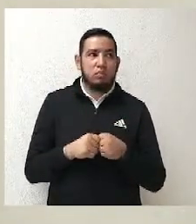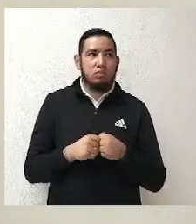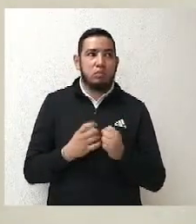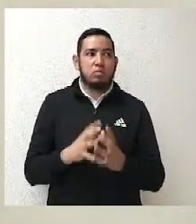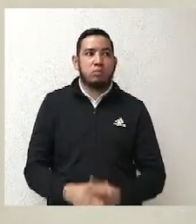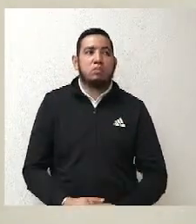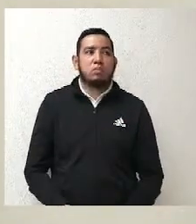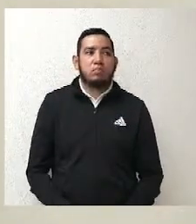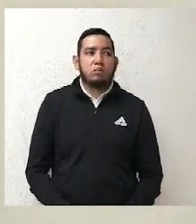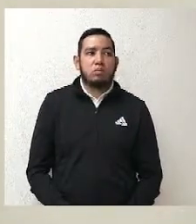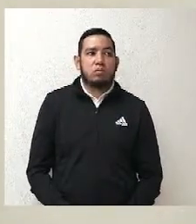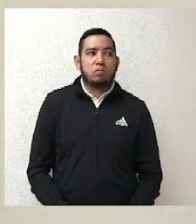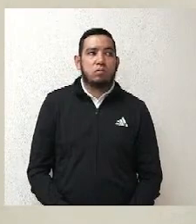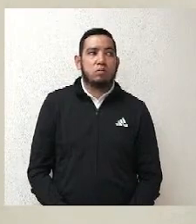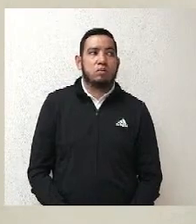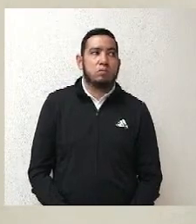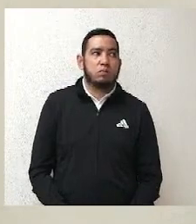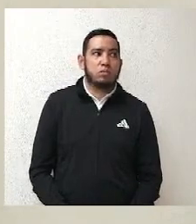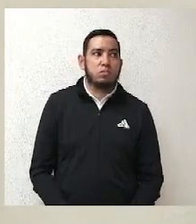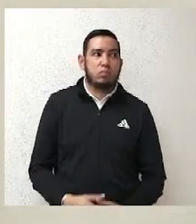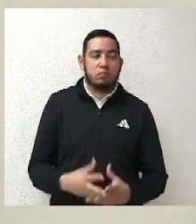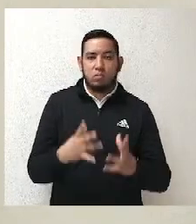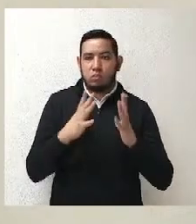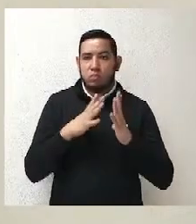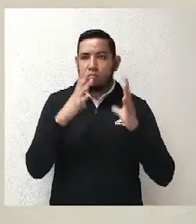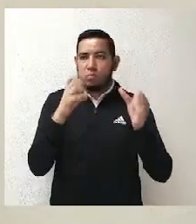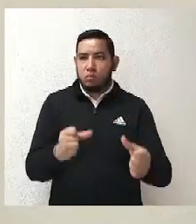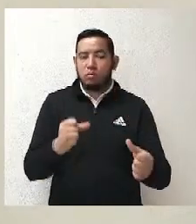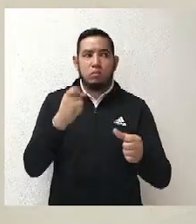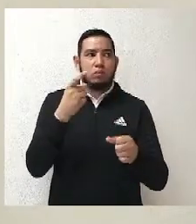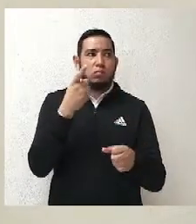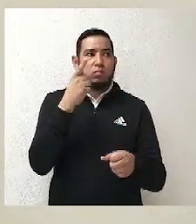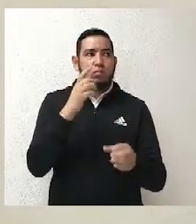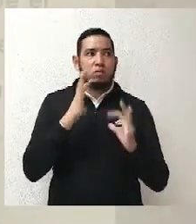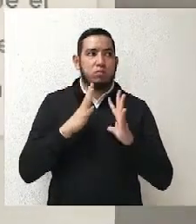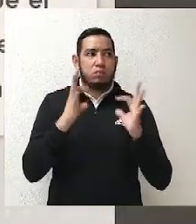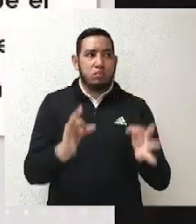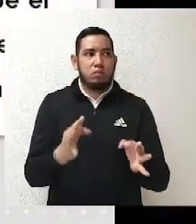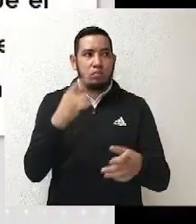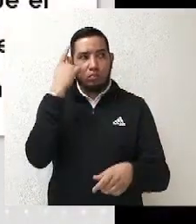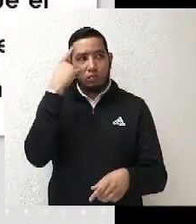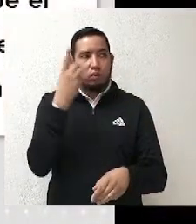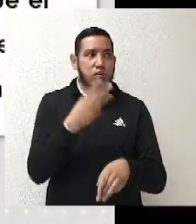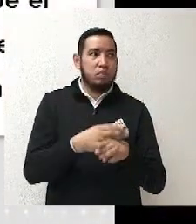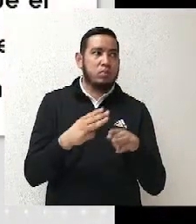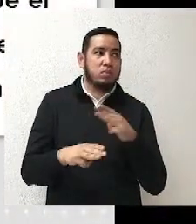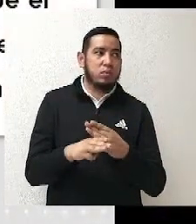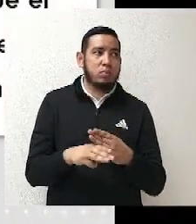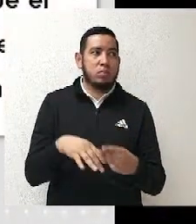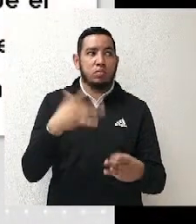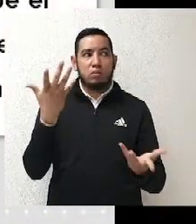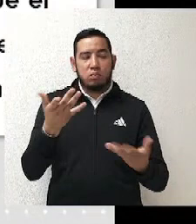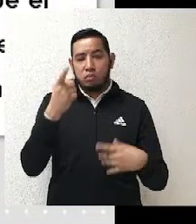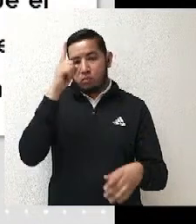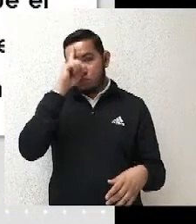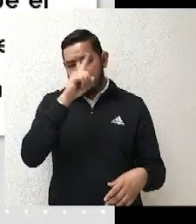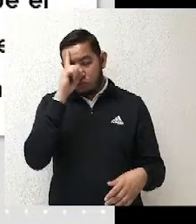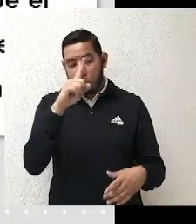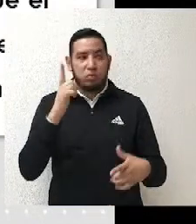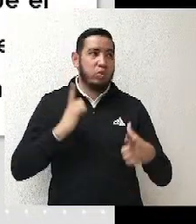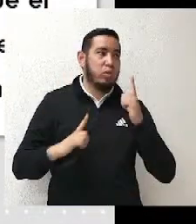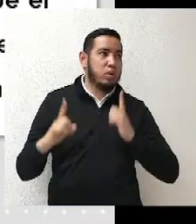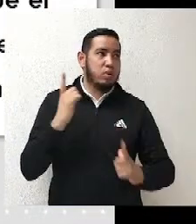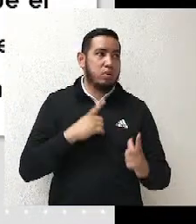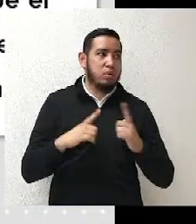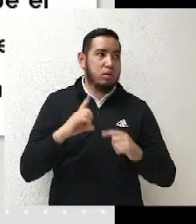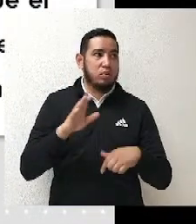donde, ¿qué fue lo que sucedió? Se confirmó lo que fue en materia de impugnación la resolución del tribunal local. Digo para los